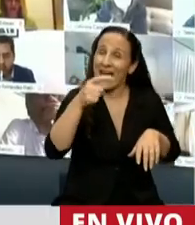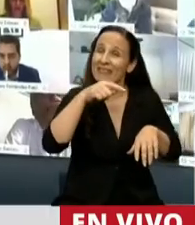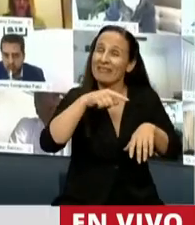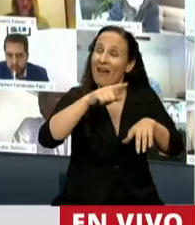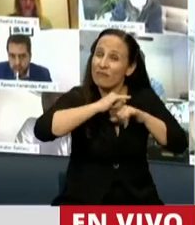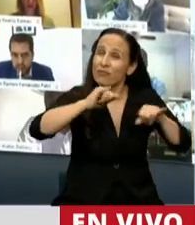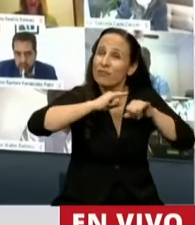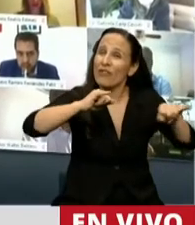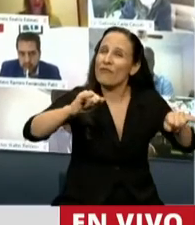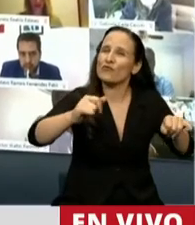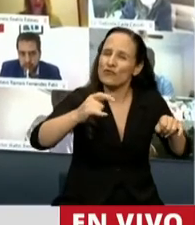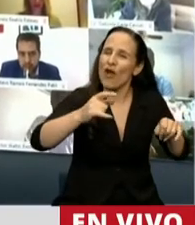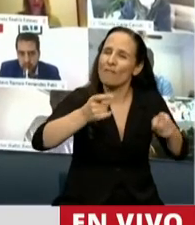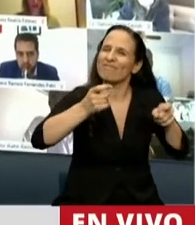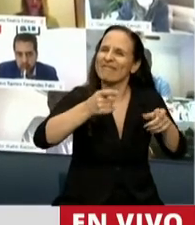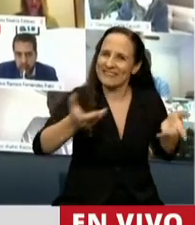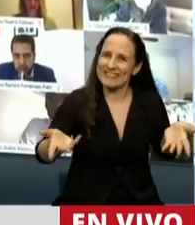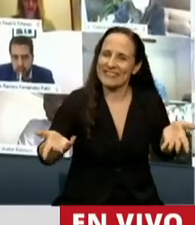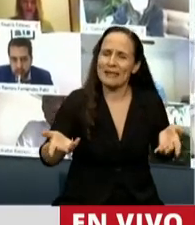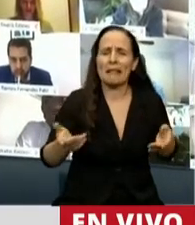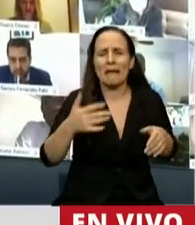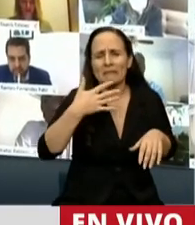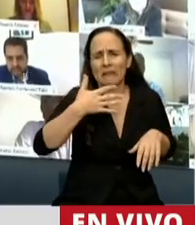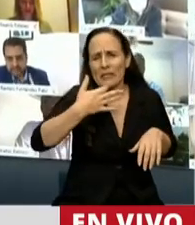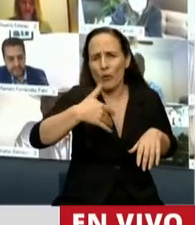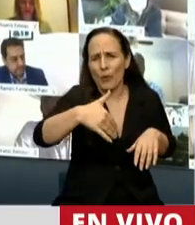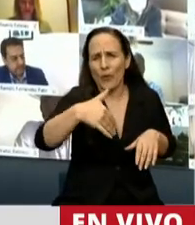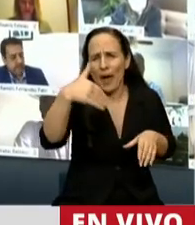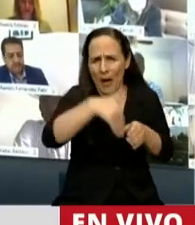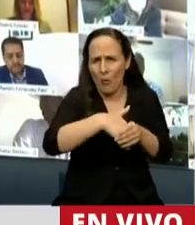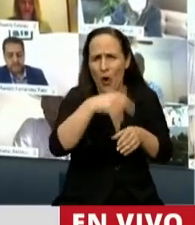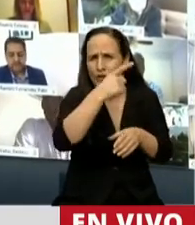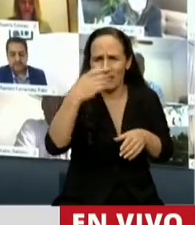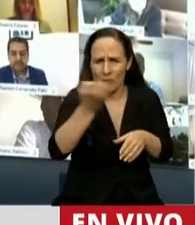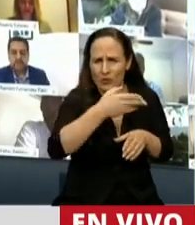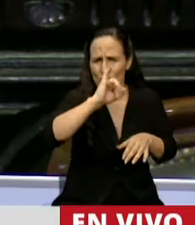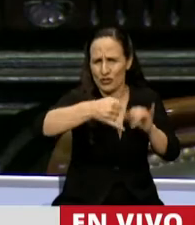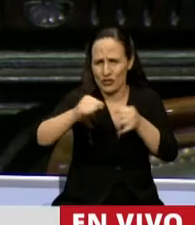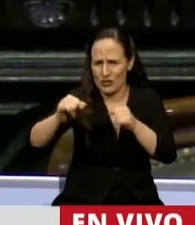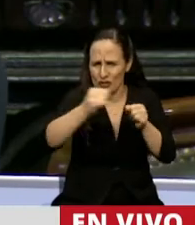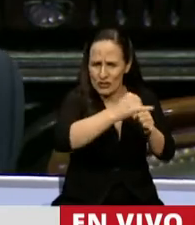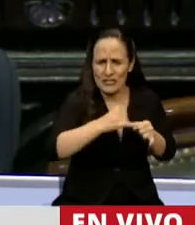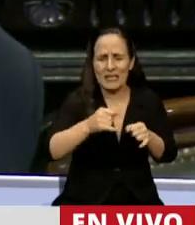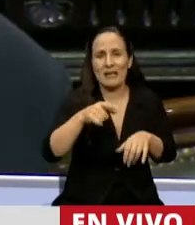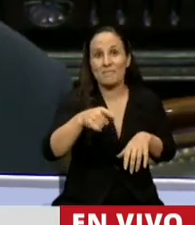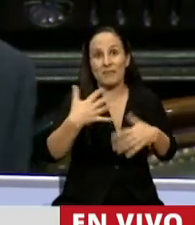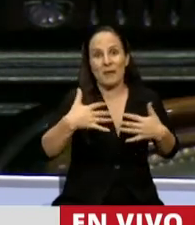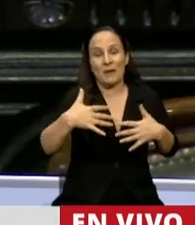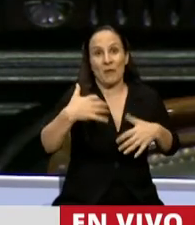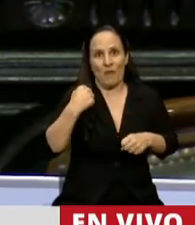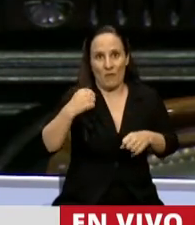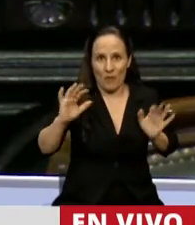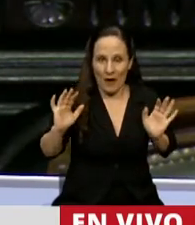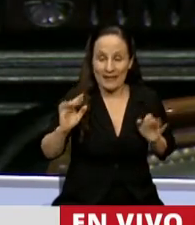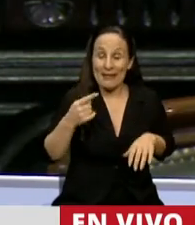evento que realmente se lo merece. Seguramente lo vamos a votar, va a ser por unanimidad, esto es muy fuerte, pero me parece que